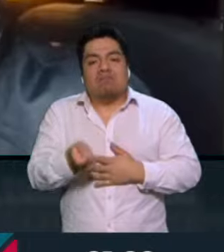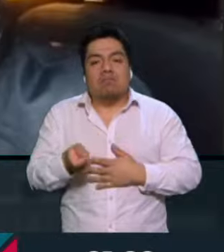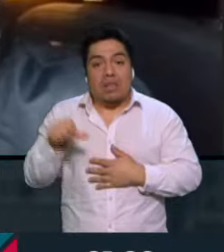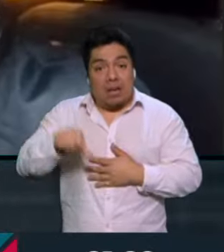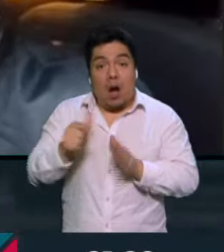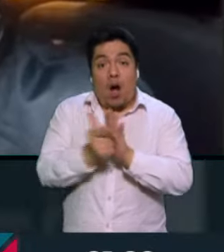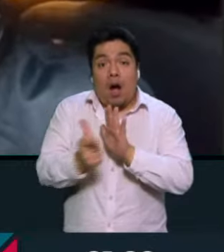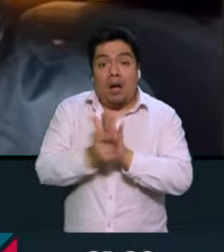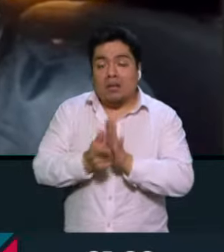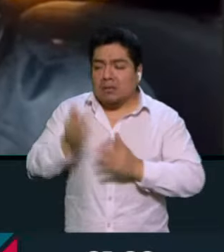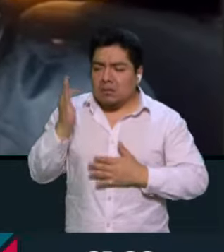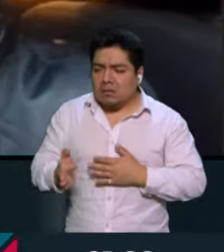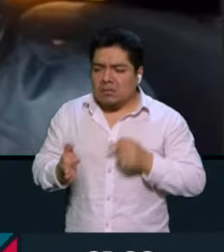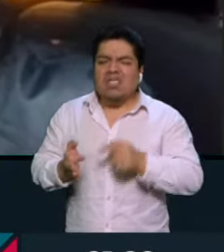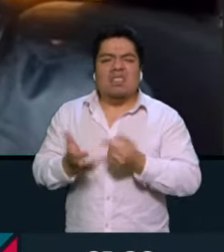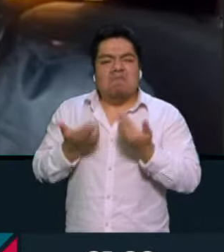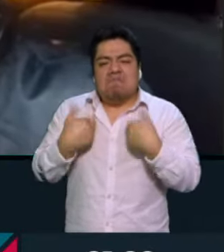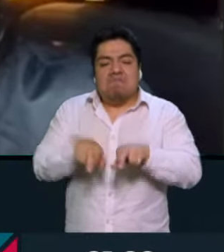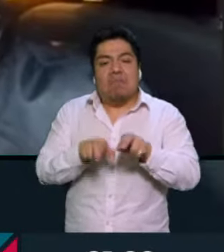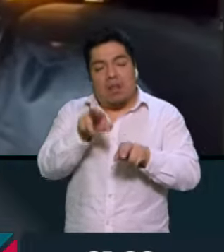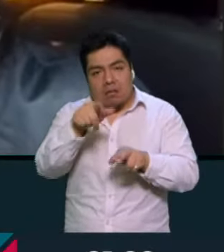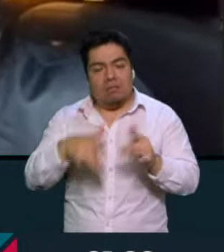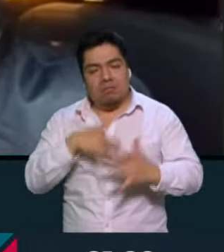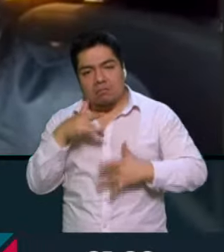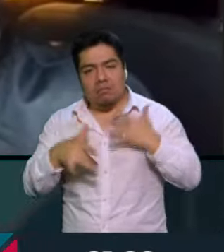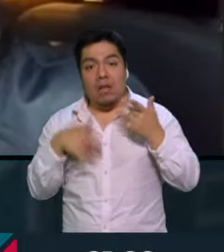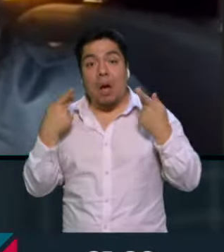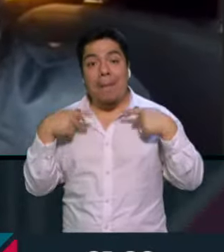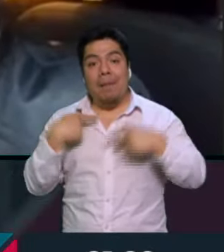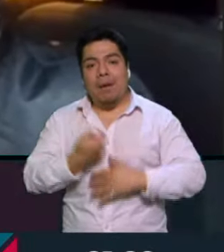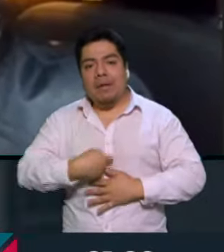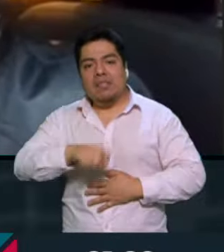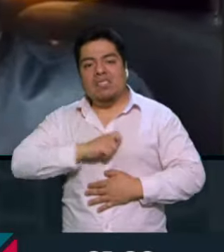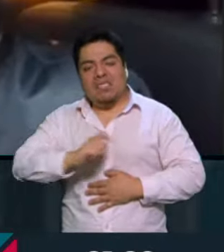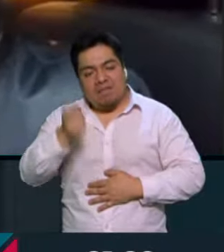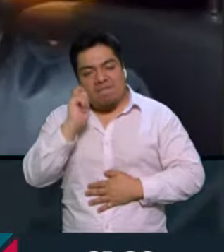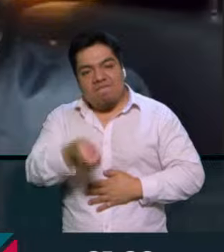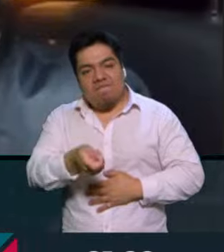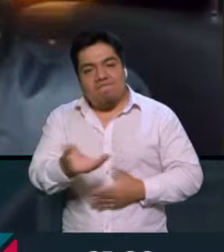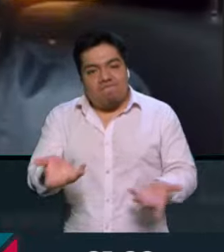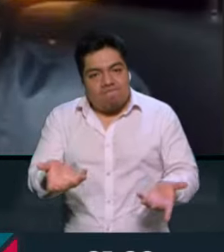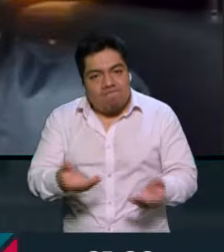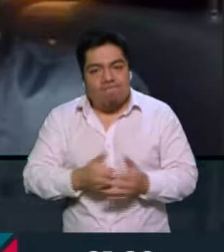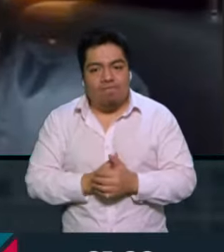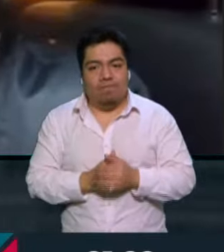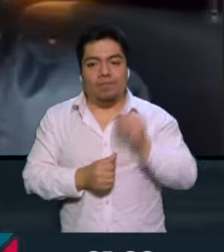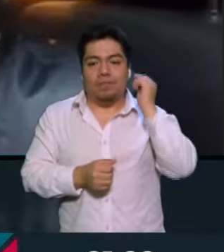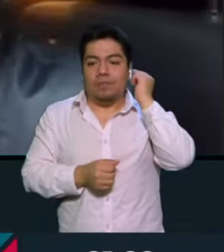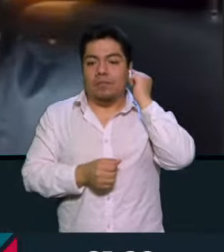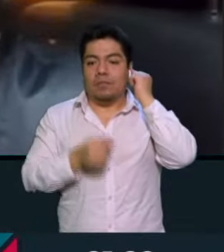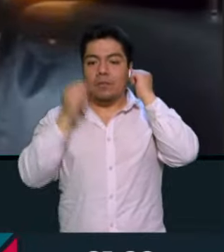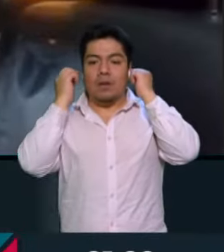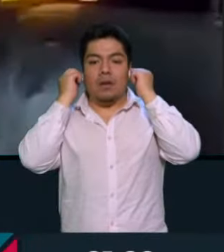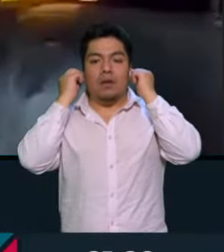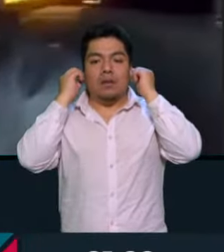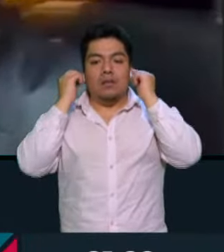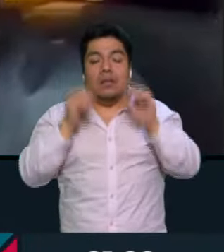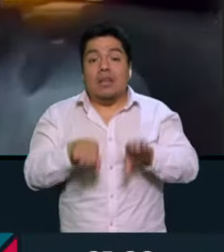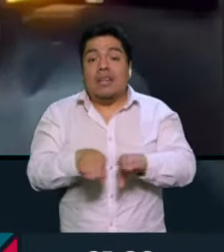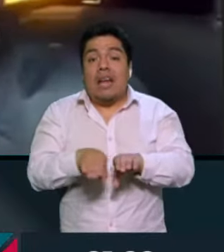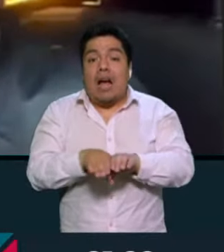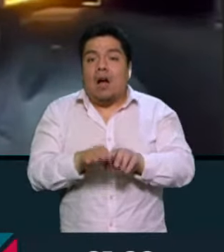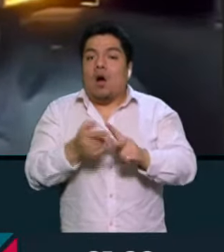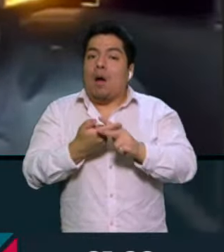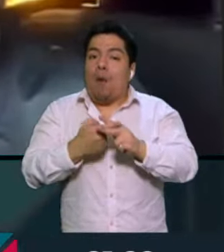aprobación de esta reforma para las personas trans? Bueno, pues considero que esto es el inicio de la